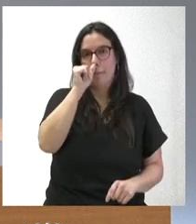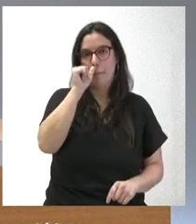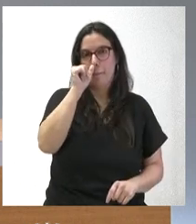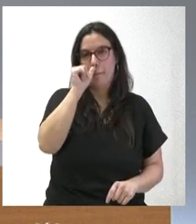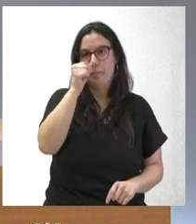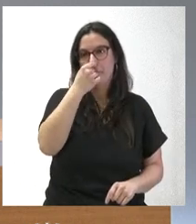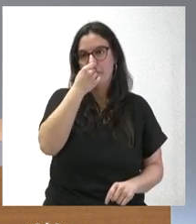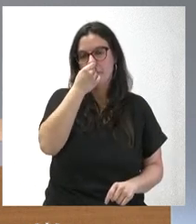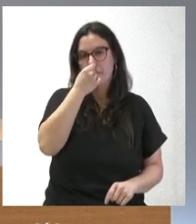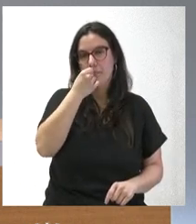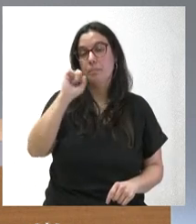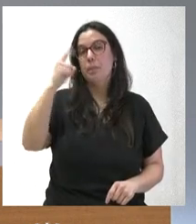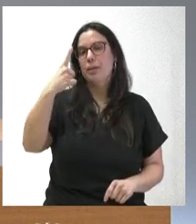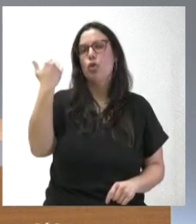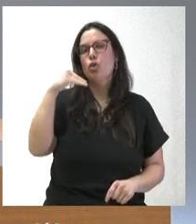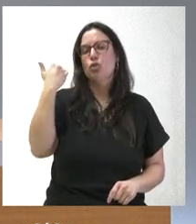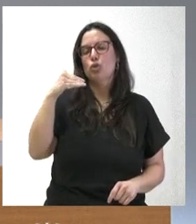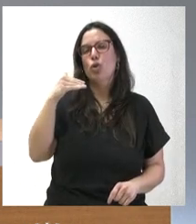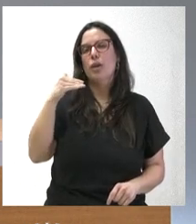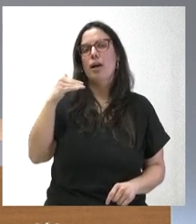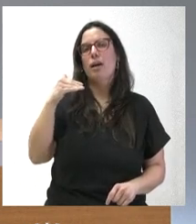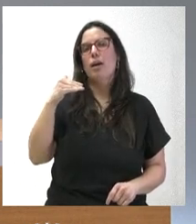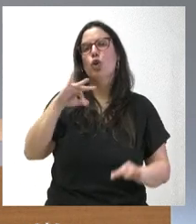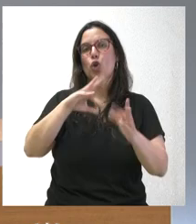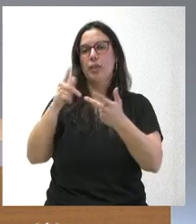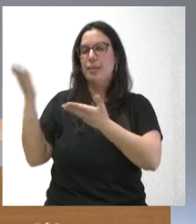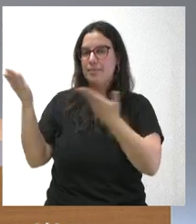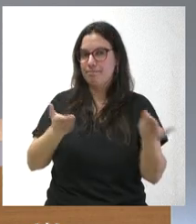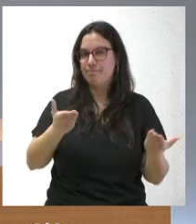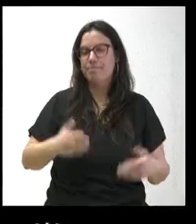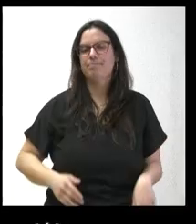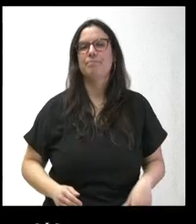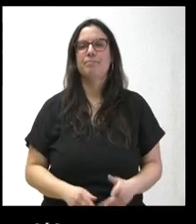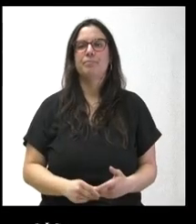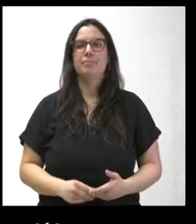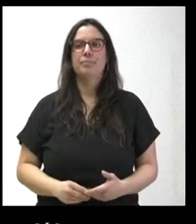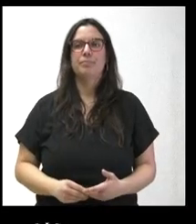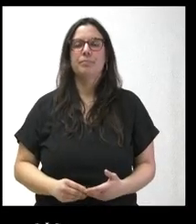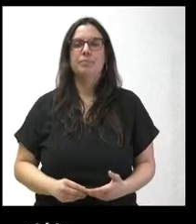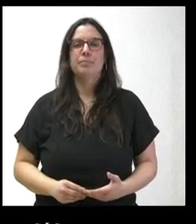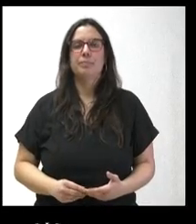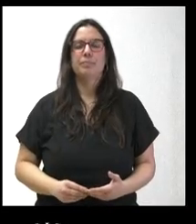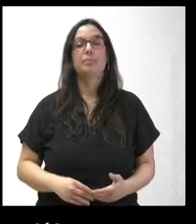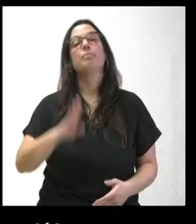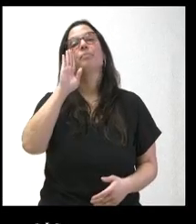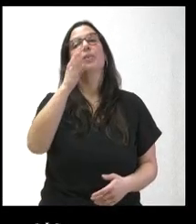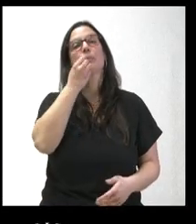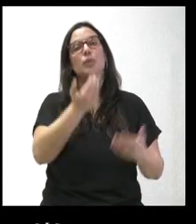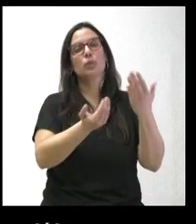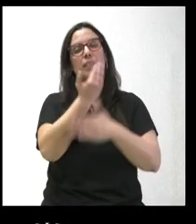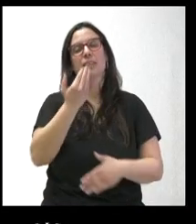iniciamos en Soria, con Encarna Muñoz, de Soria Noticias. Cuando quieras, Encarna. Hola, buenos días.